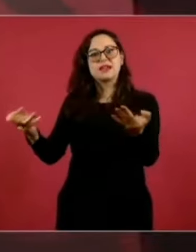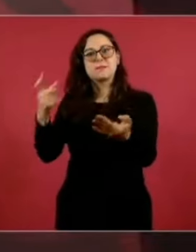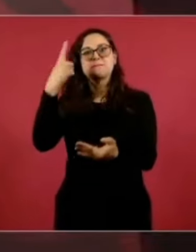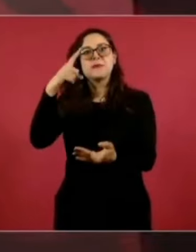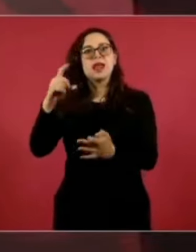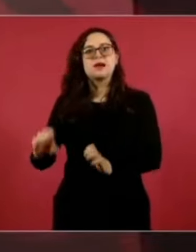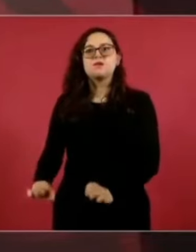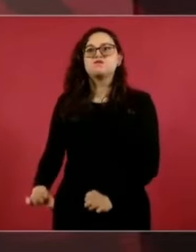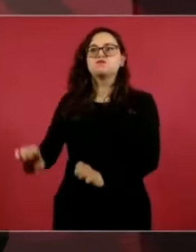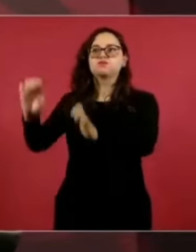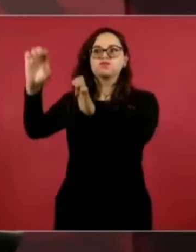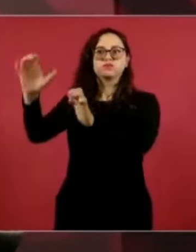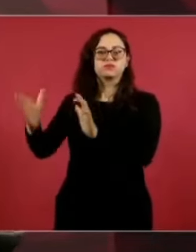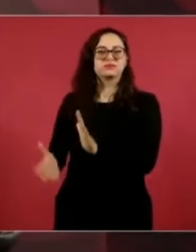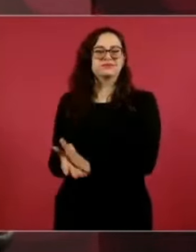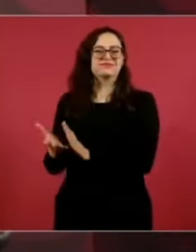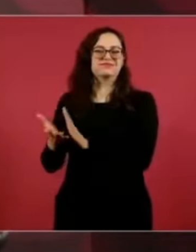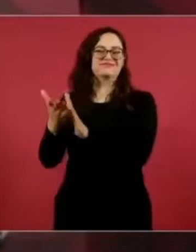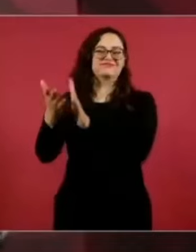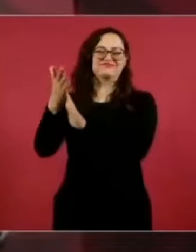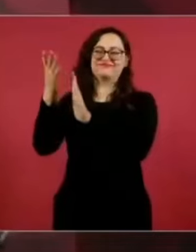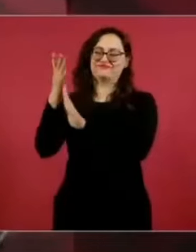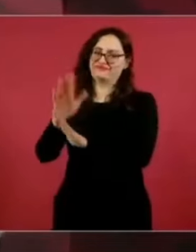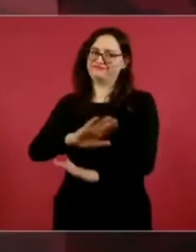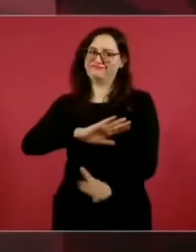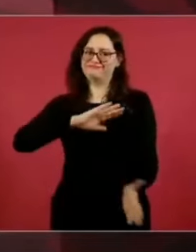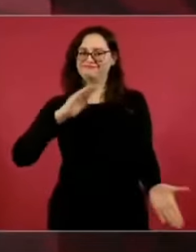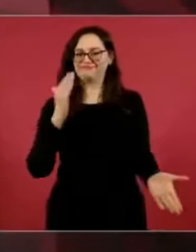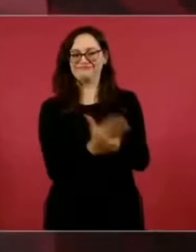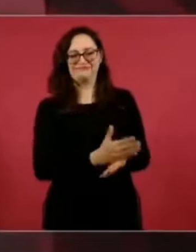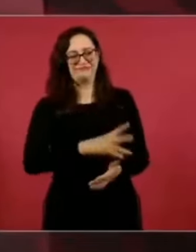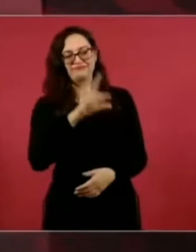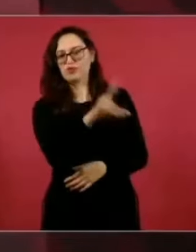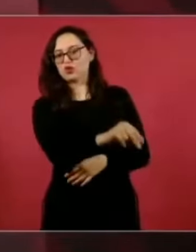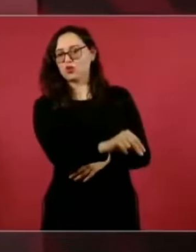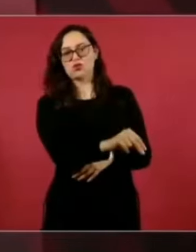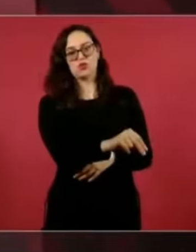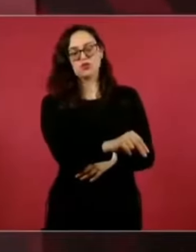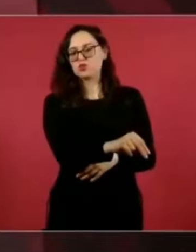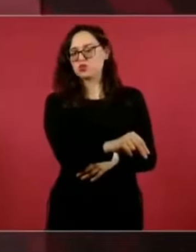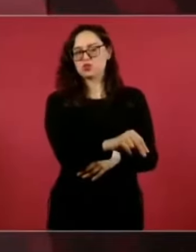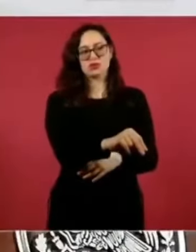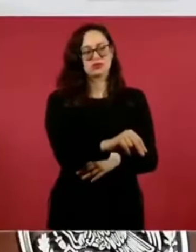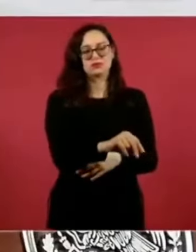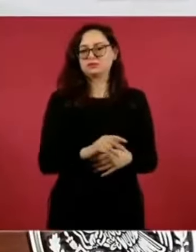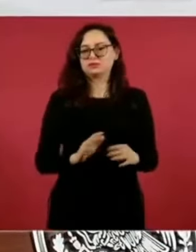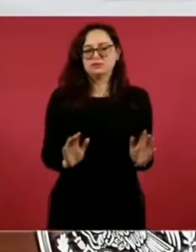Y se detuvo esa